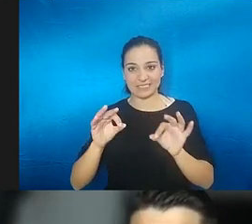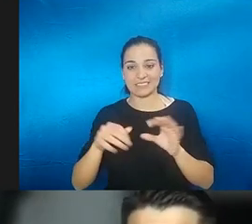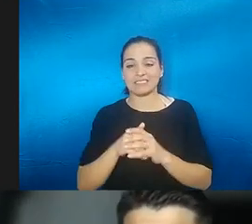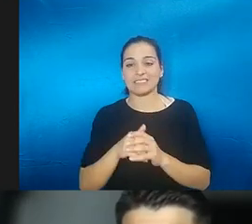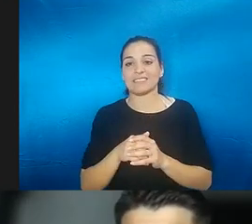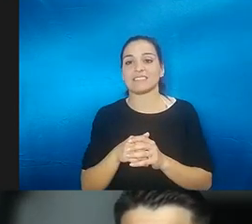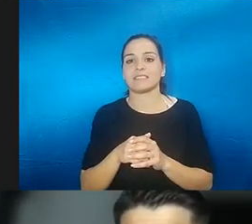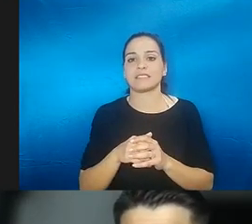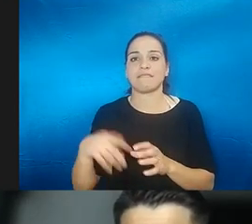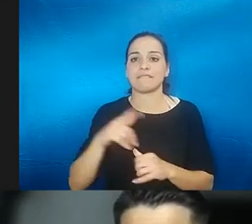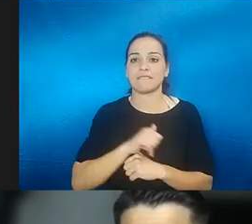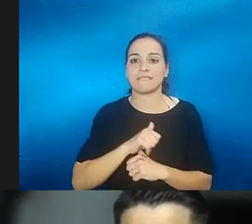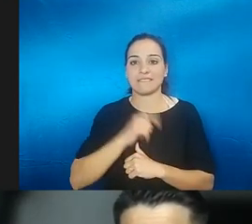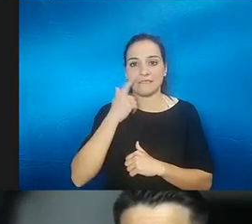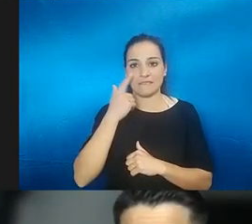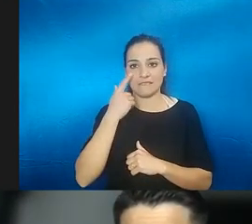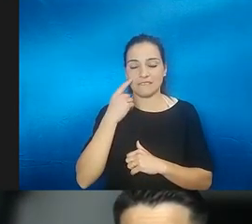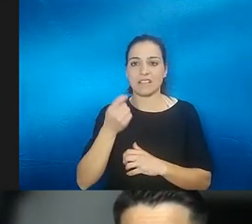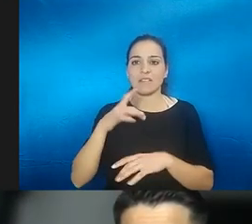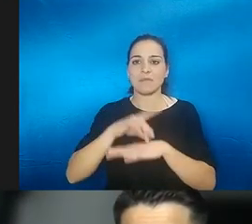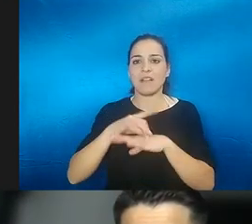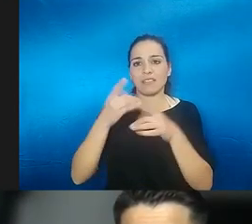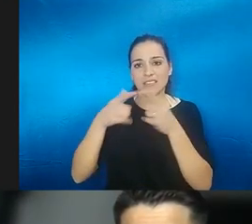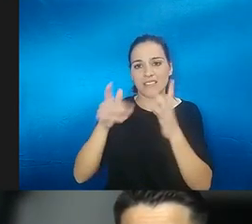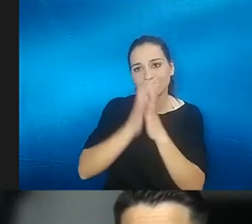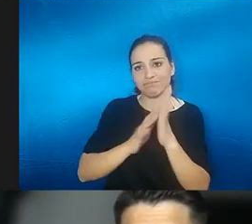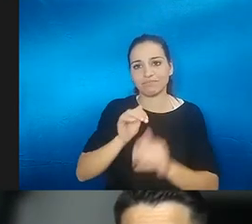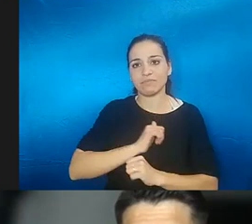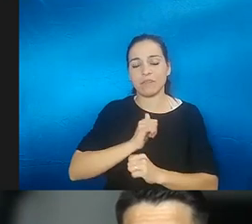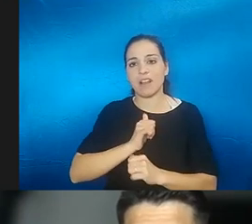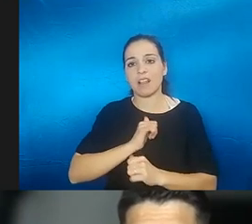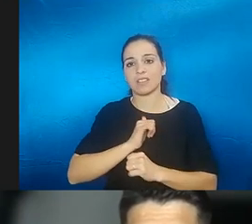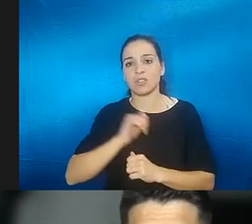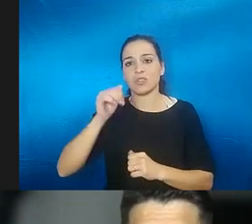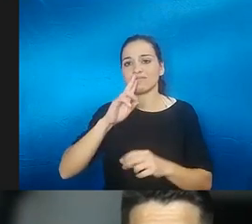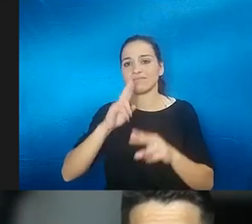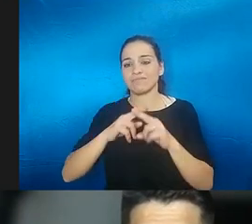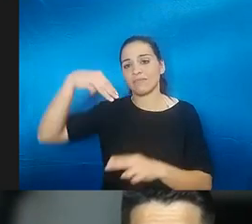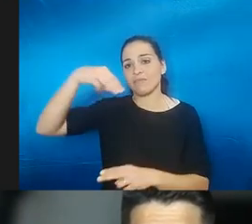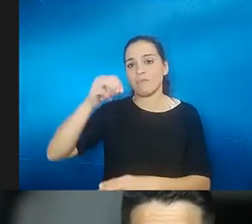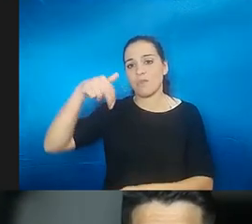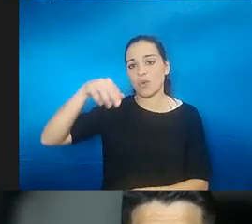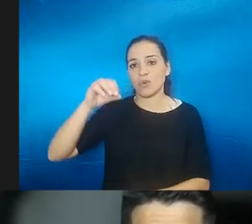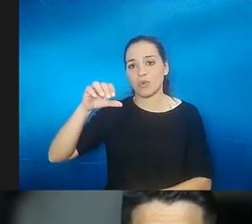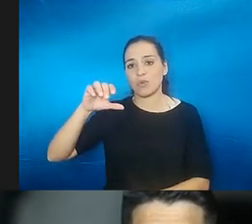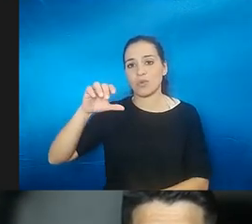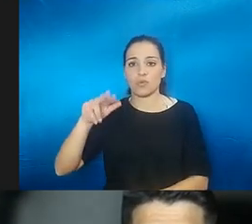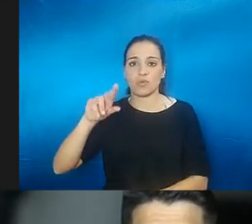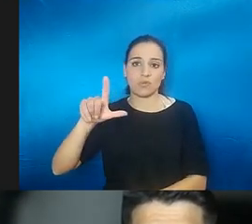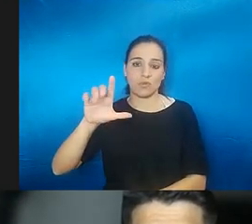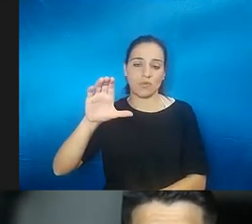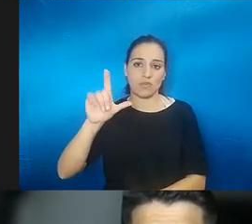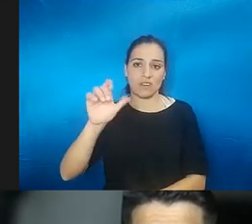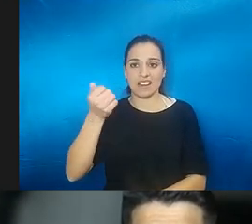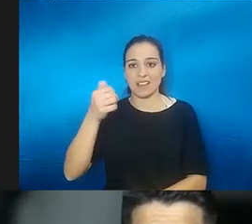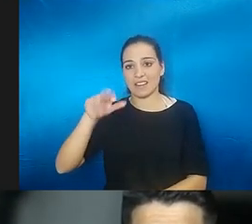los que estamos esperando que nos lo puedan prescribir un médico el tema de los no lo de los mononucleinales que ya lo hemos leído y